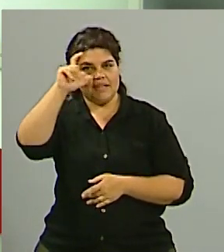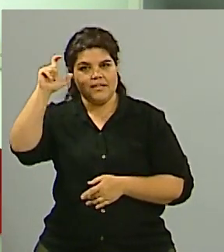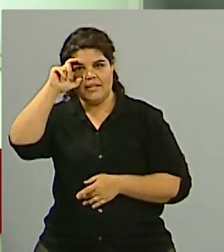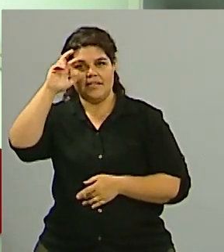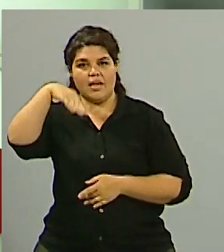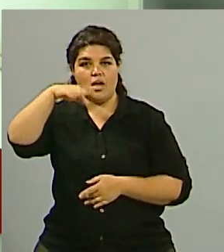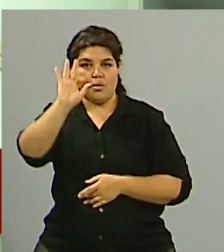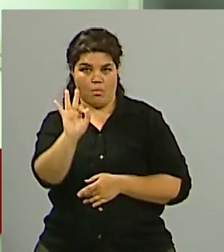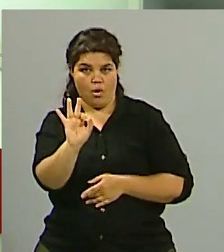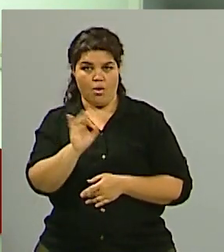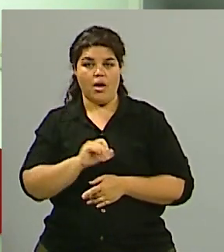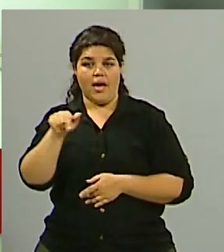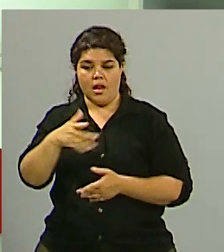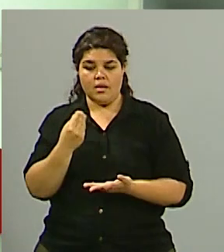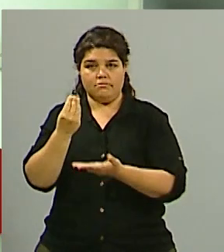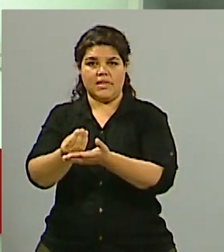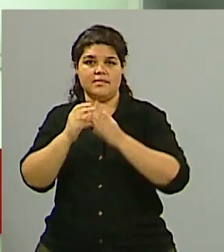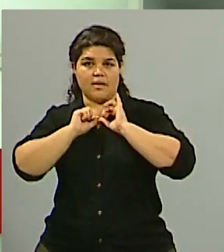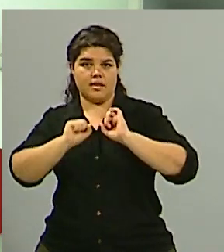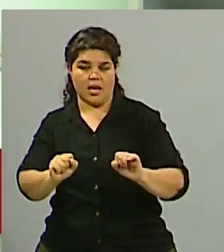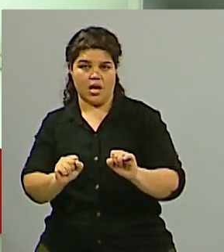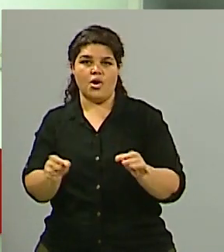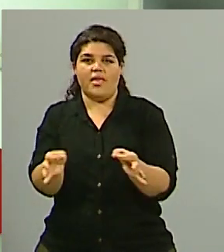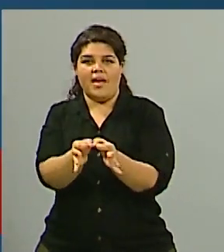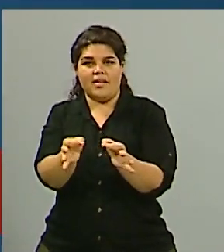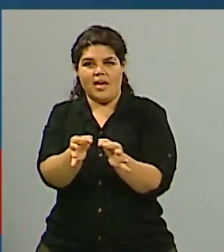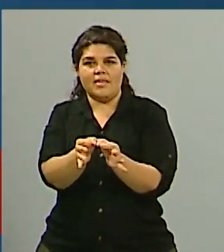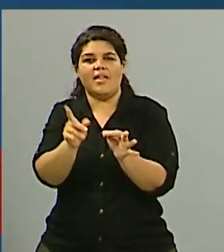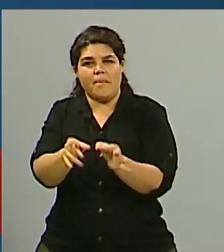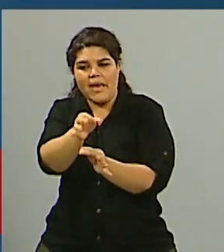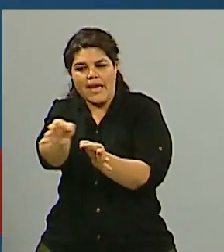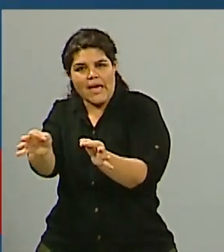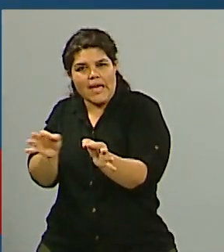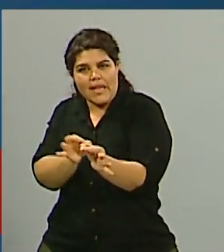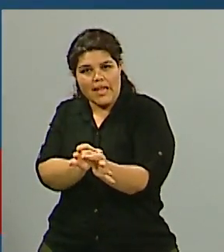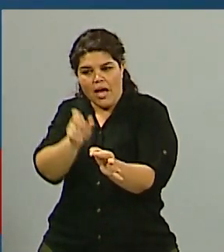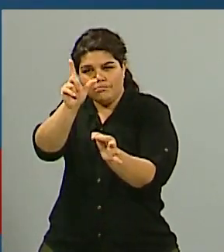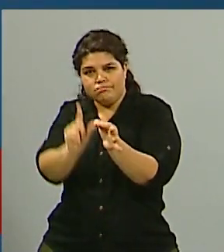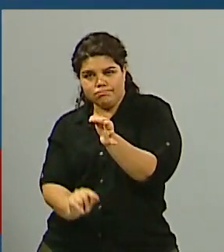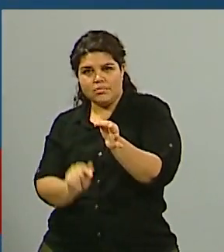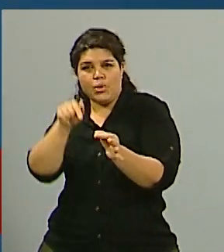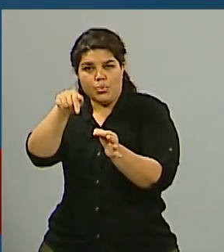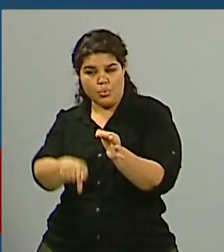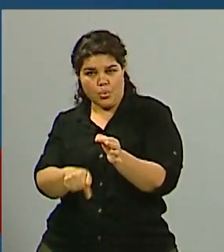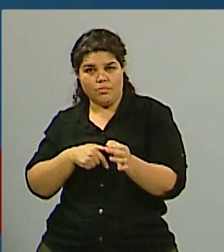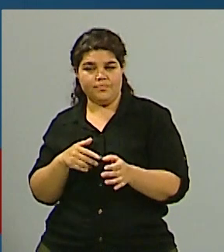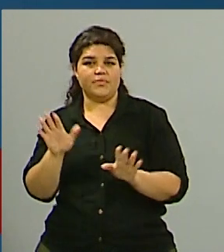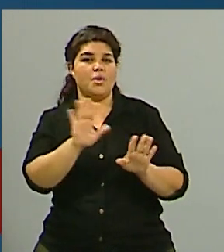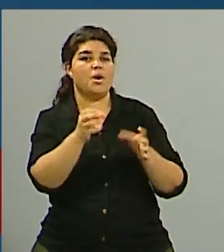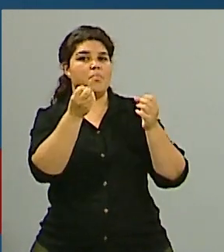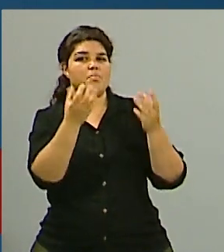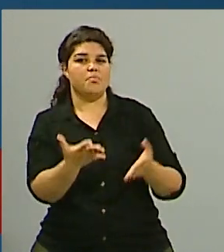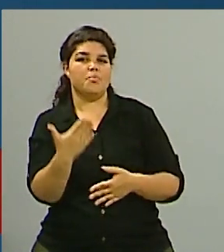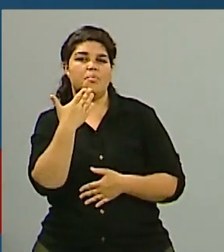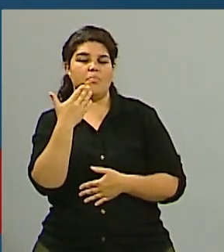a quien tenemos en comunicación. Guillermo, ¿cómo le va? Bienvenido. Buenas tardes, ¿cómo están? Un gusto. Muchas gracias. Muchas gracias a usted por